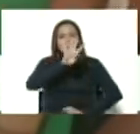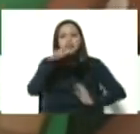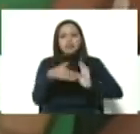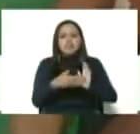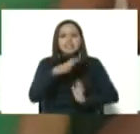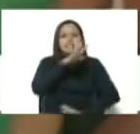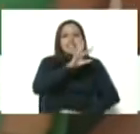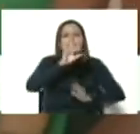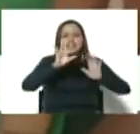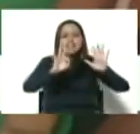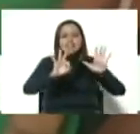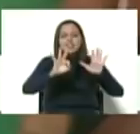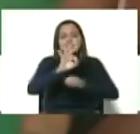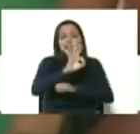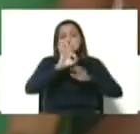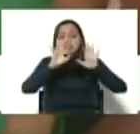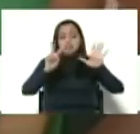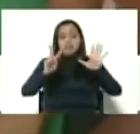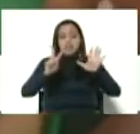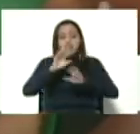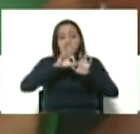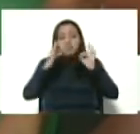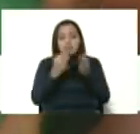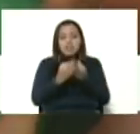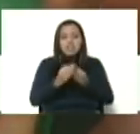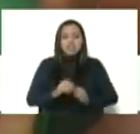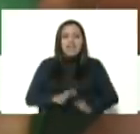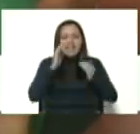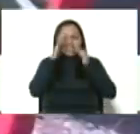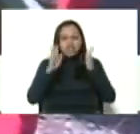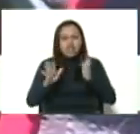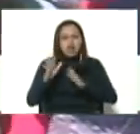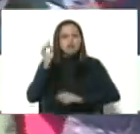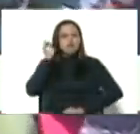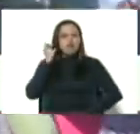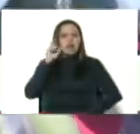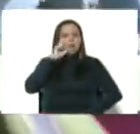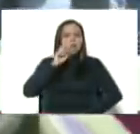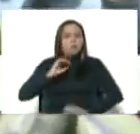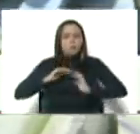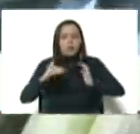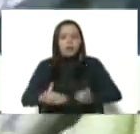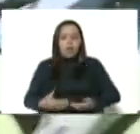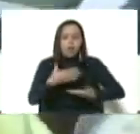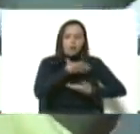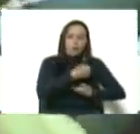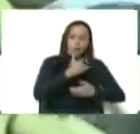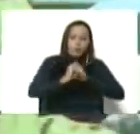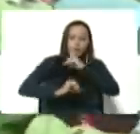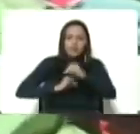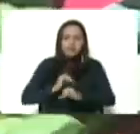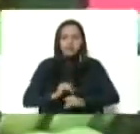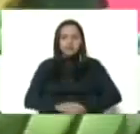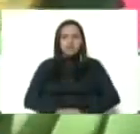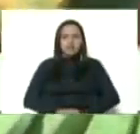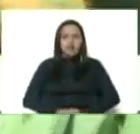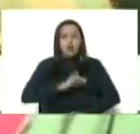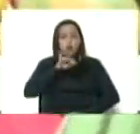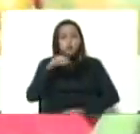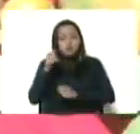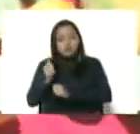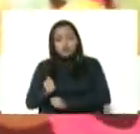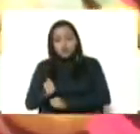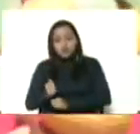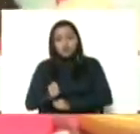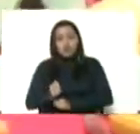.537 familias, donde son atendidas las mujeres, parto humanizado, lactancia materna, José Gregorio Hernández,